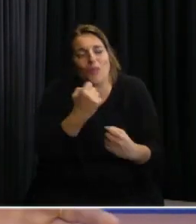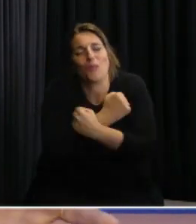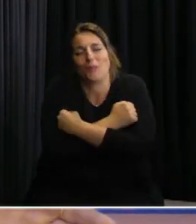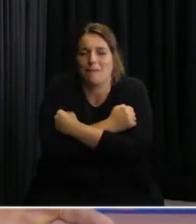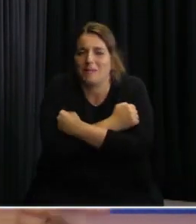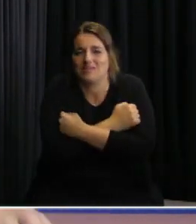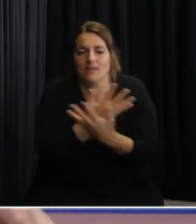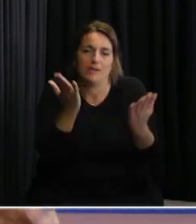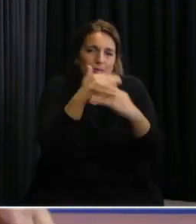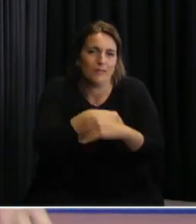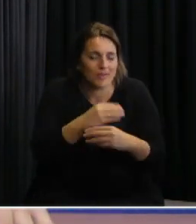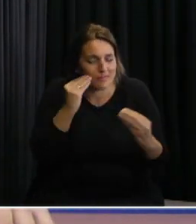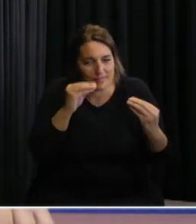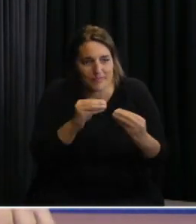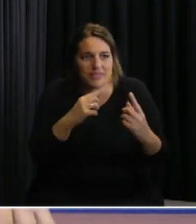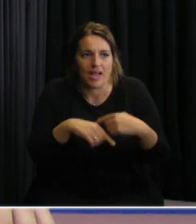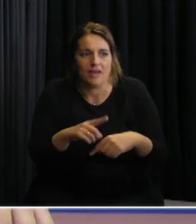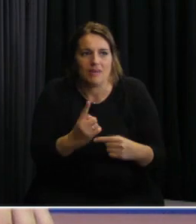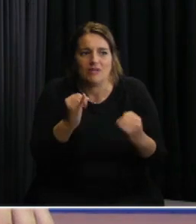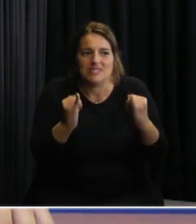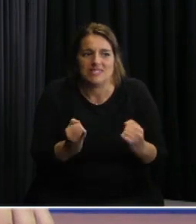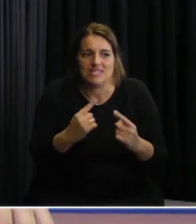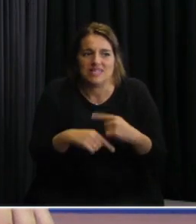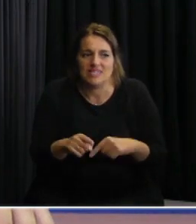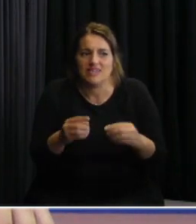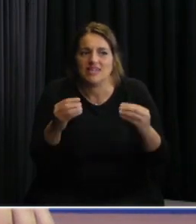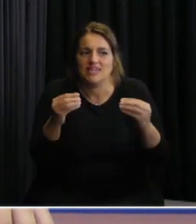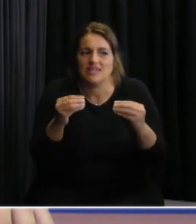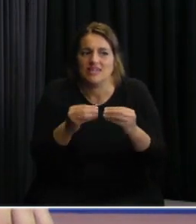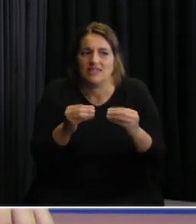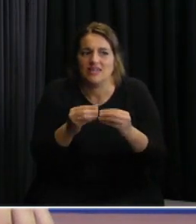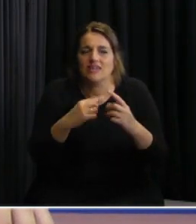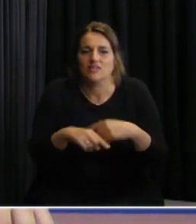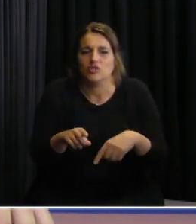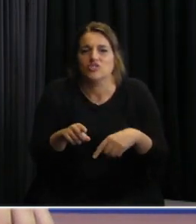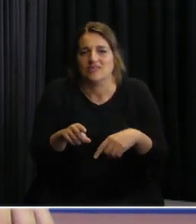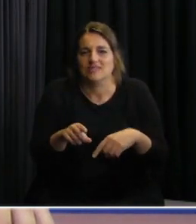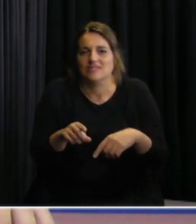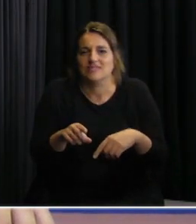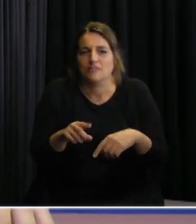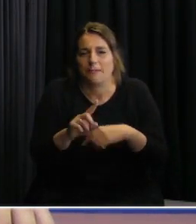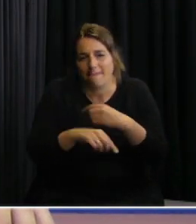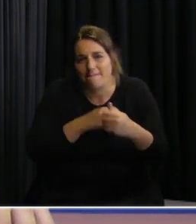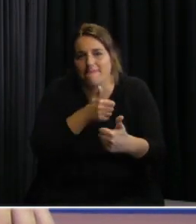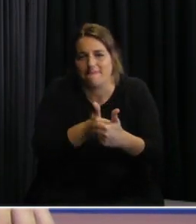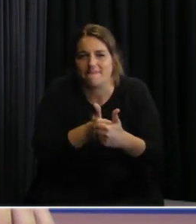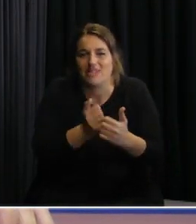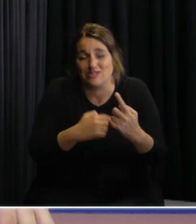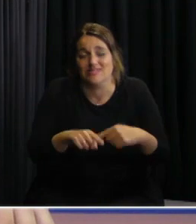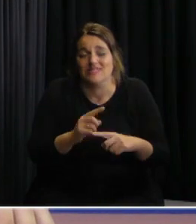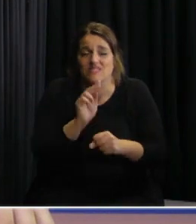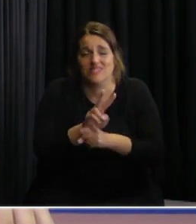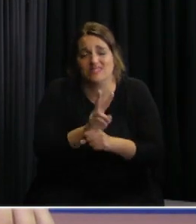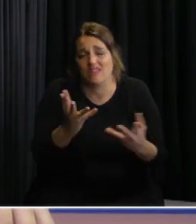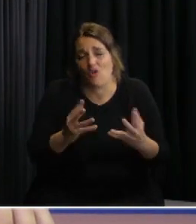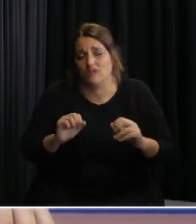que no se puede dar ahora pero por lo menos la necesidad de compañía ¿no? pero bueno con la disculpa de caso las visitas